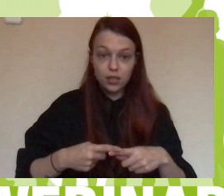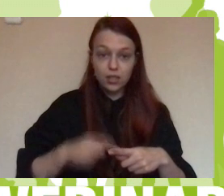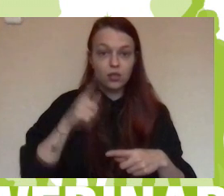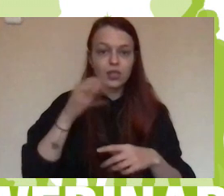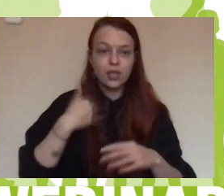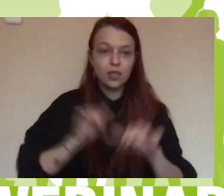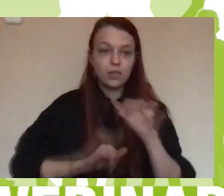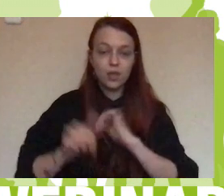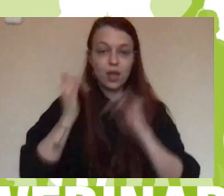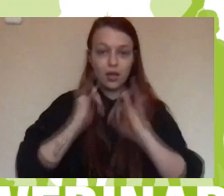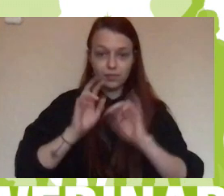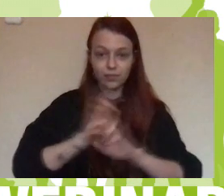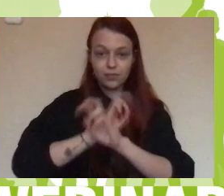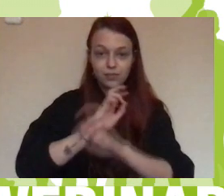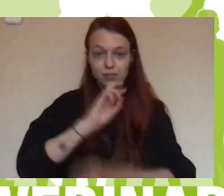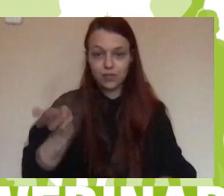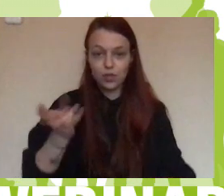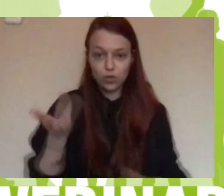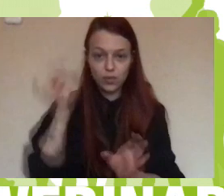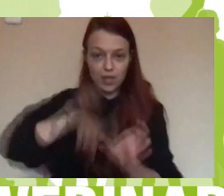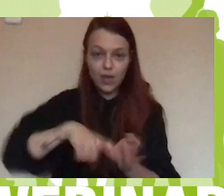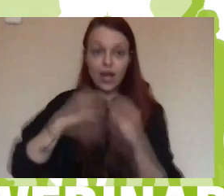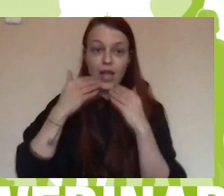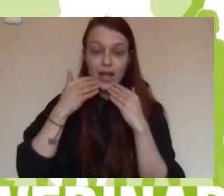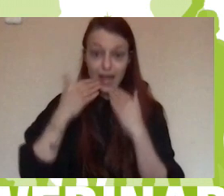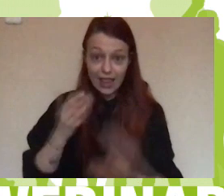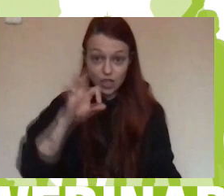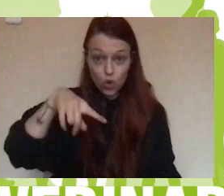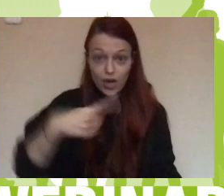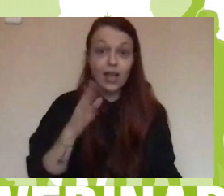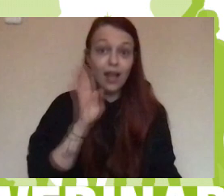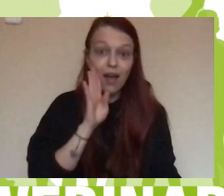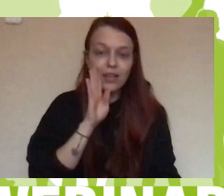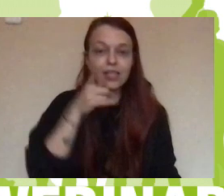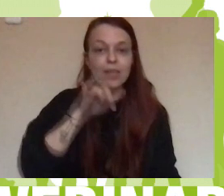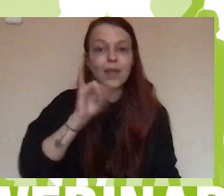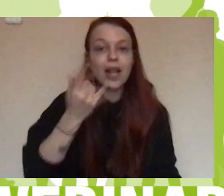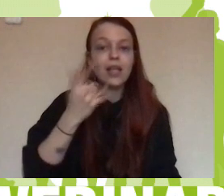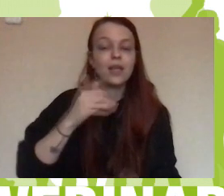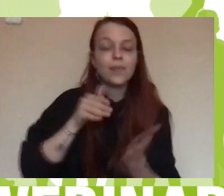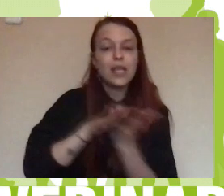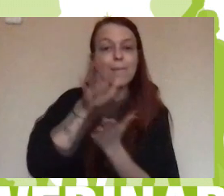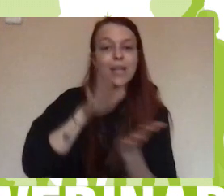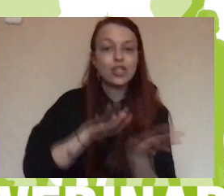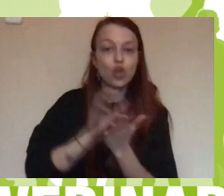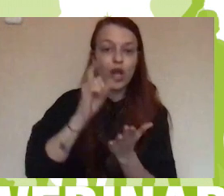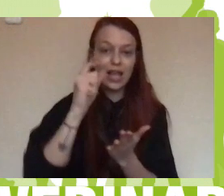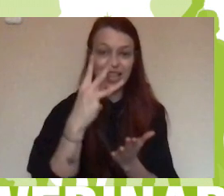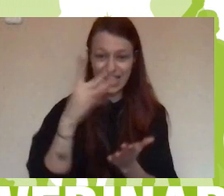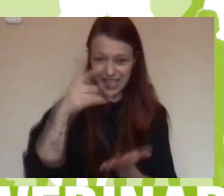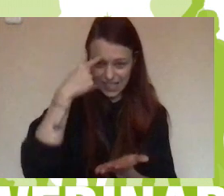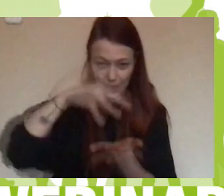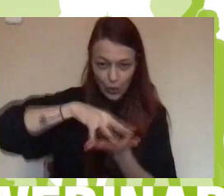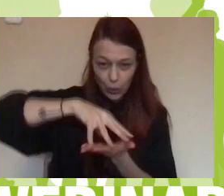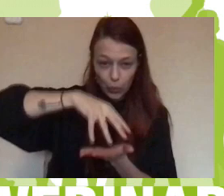eventos. Gracias a Ayuda Nación, en ese aula también contamos con una impresora 3D, que para nosotros también supuso una renovación